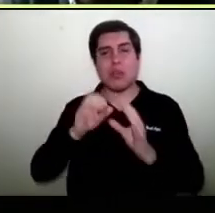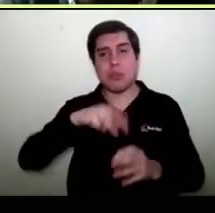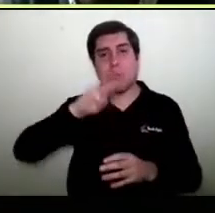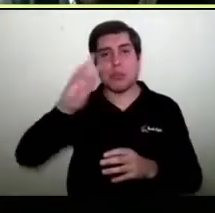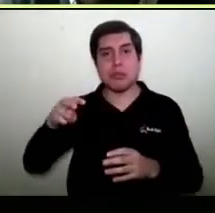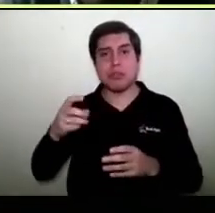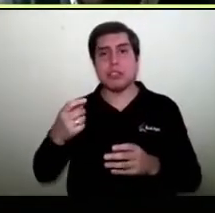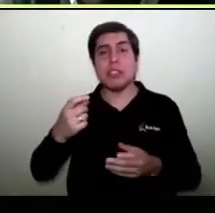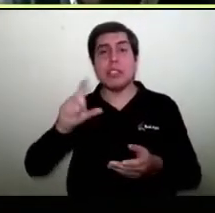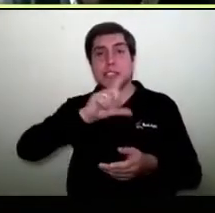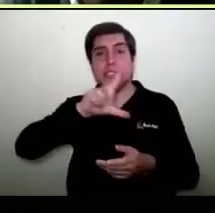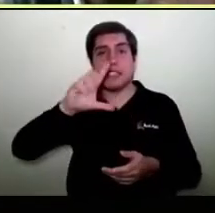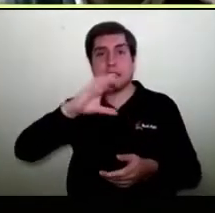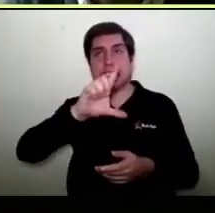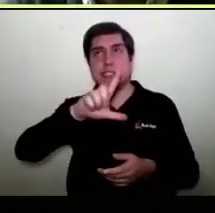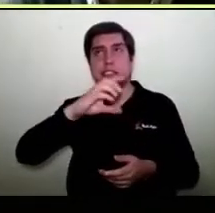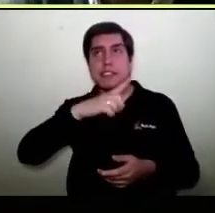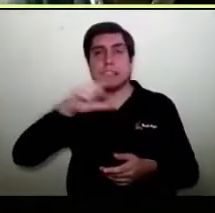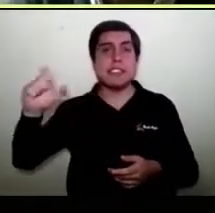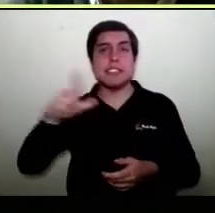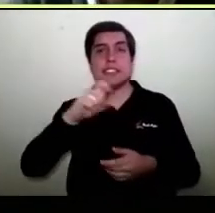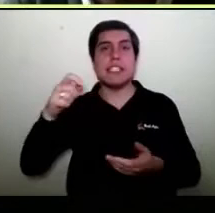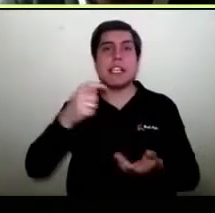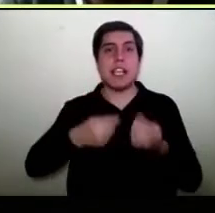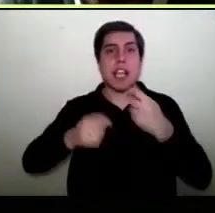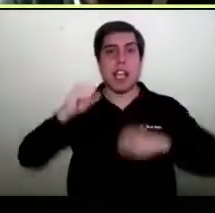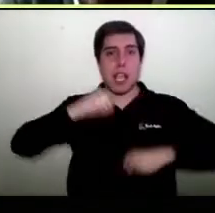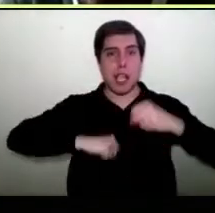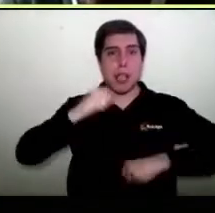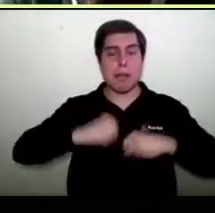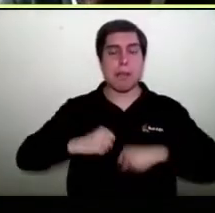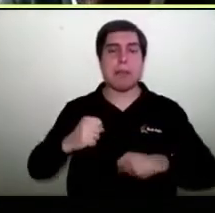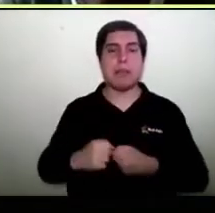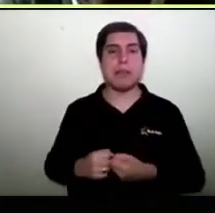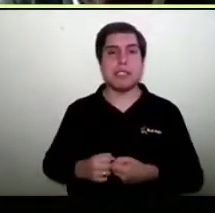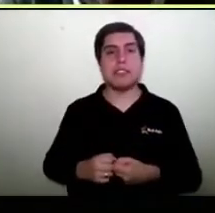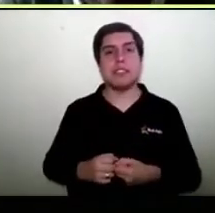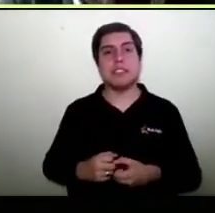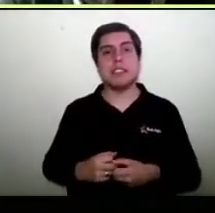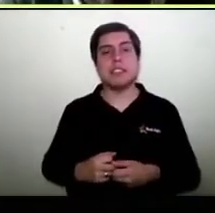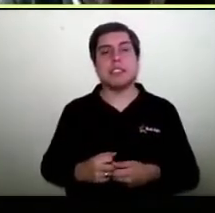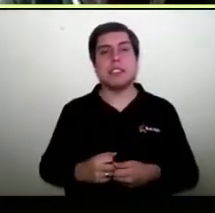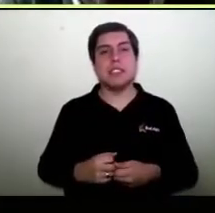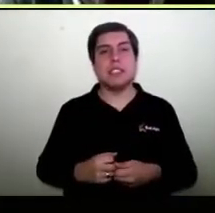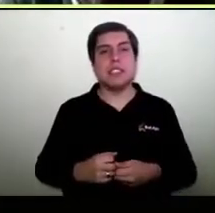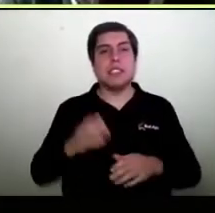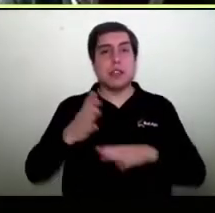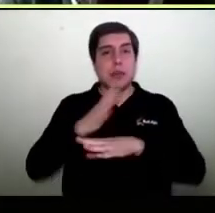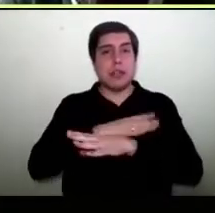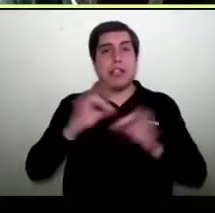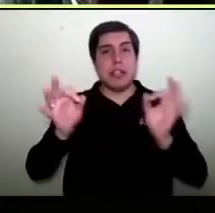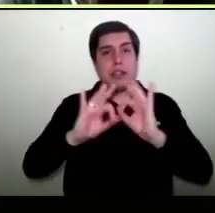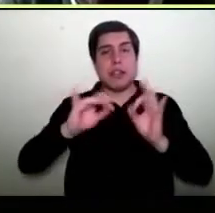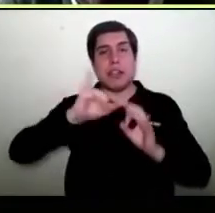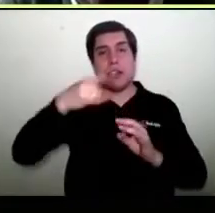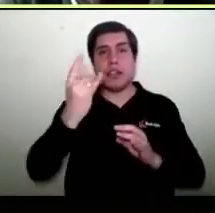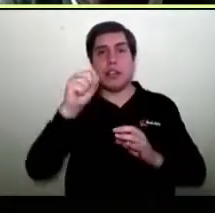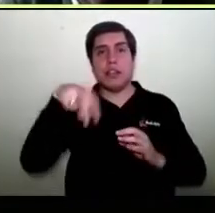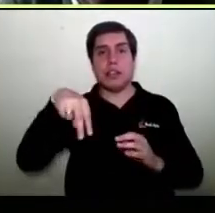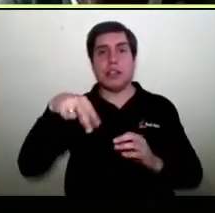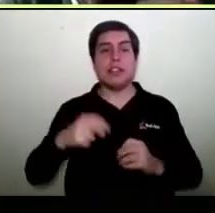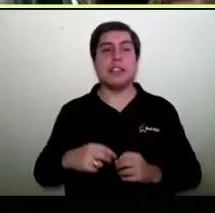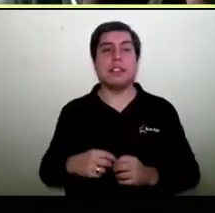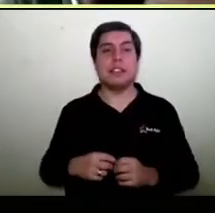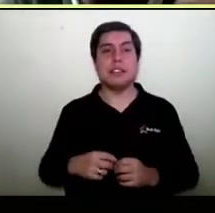700 empresas y cuando yo publico algo en Facebook, como conversaba recién Juan Amaya en su presentación de Facebook,